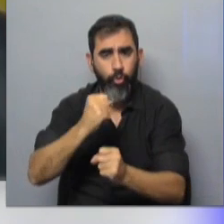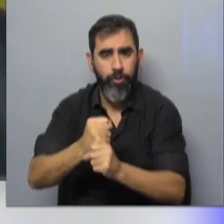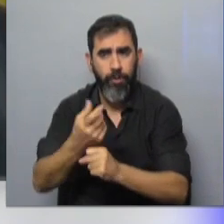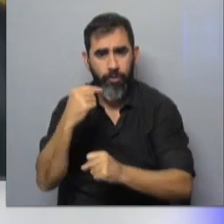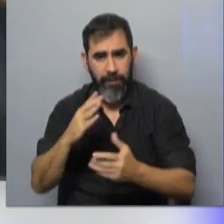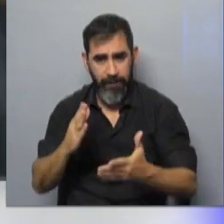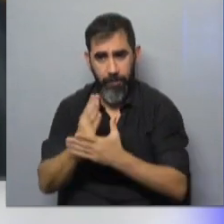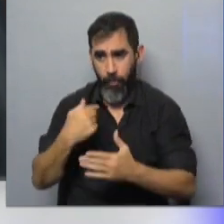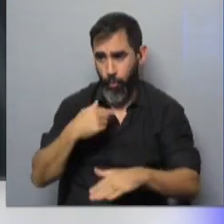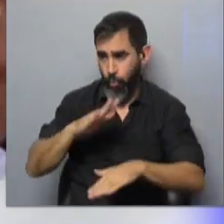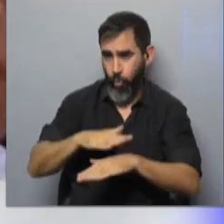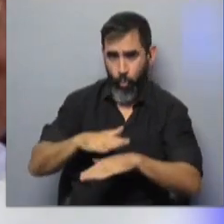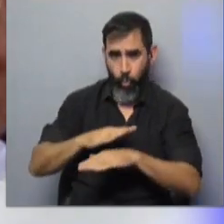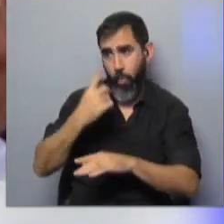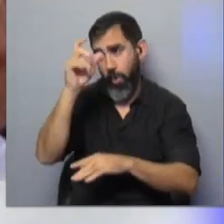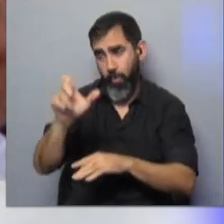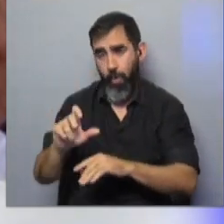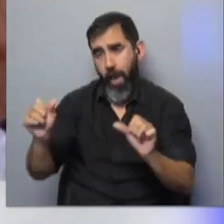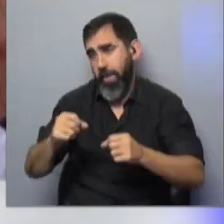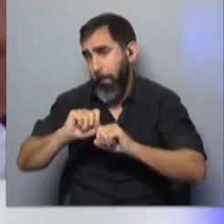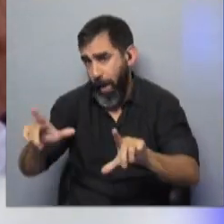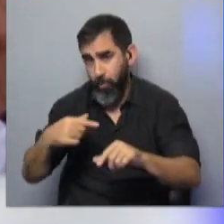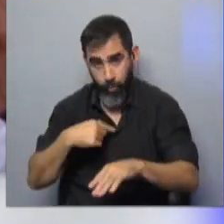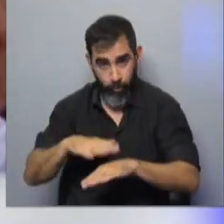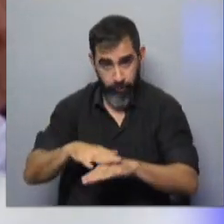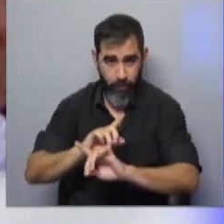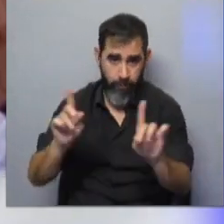si siempre lo van a culpar porque alguien hace algo mal.